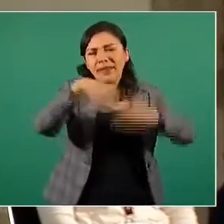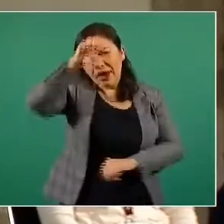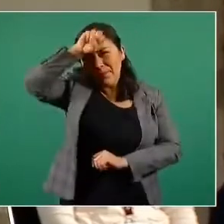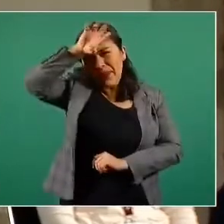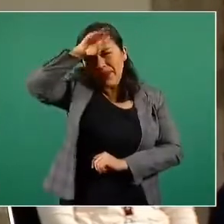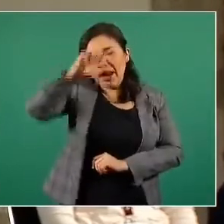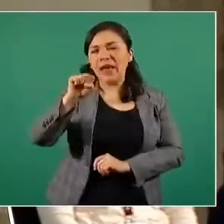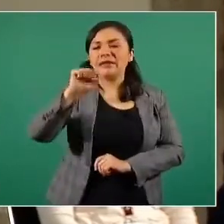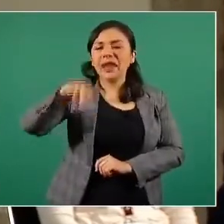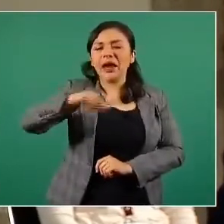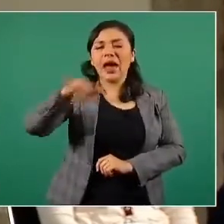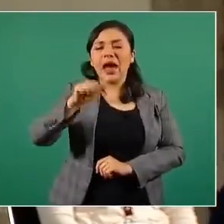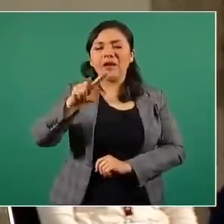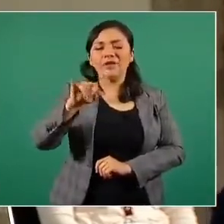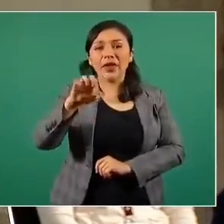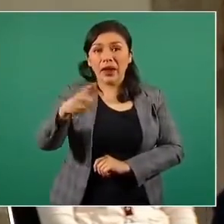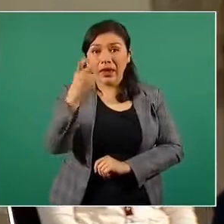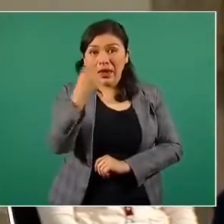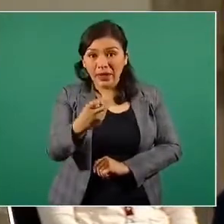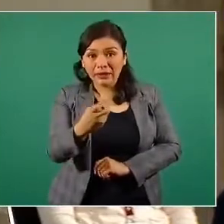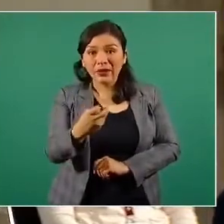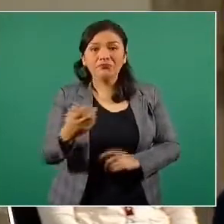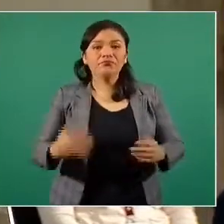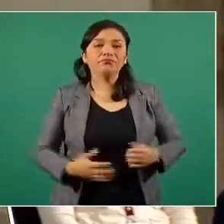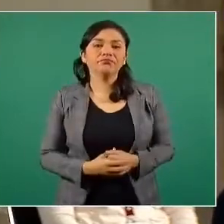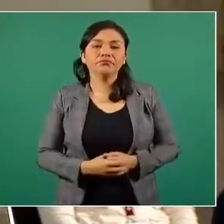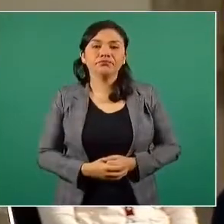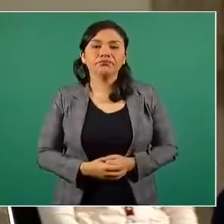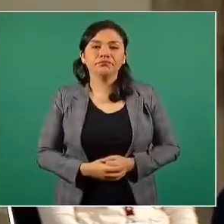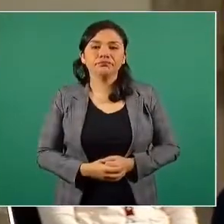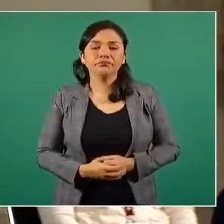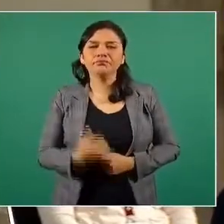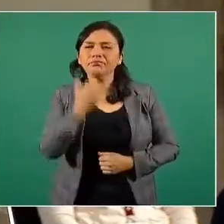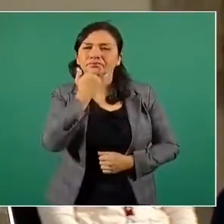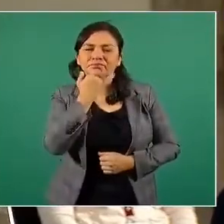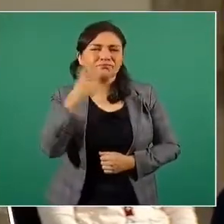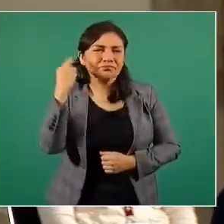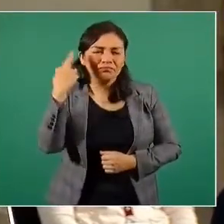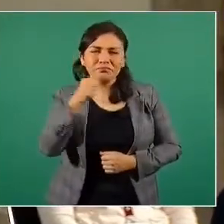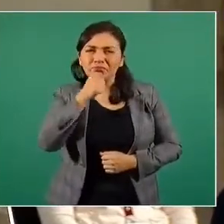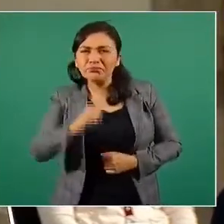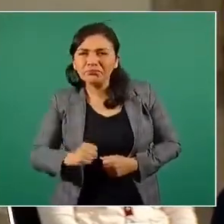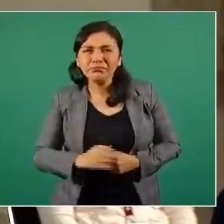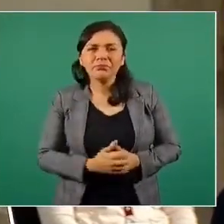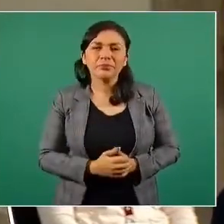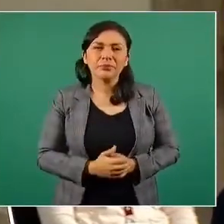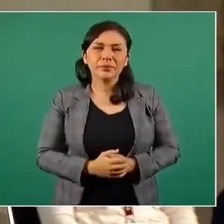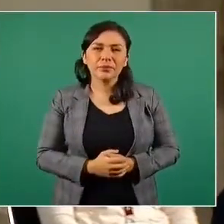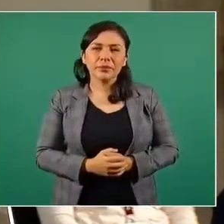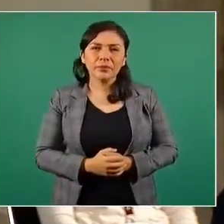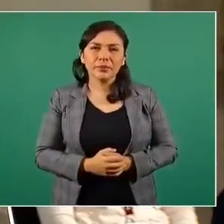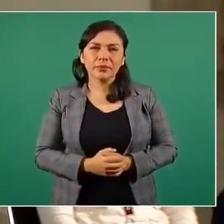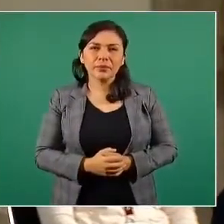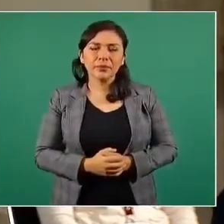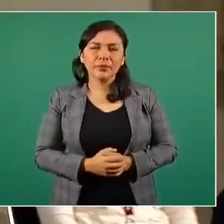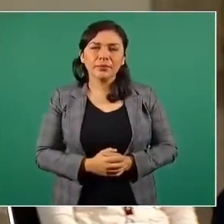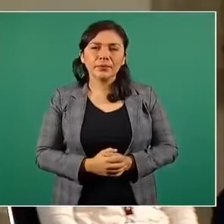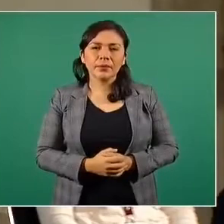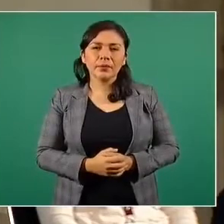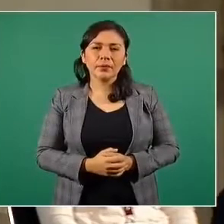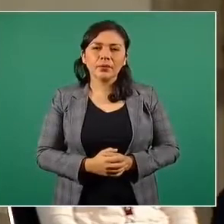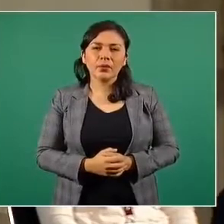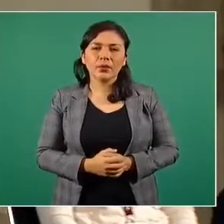decirse que la materia del negocio es distinta, claro, claro. Minería en un caso, fraccionamiento de lujo en otro,